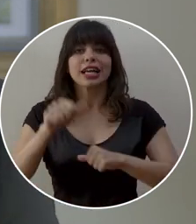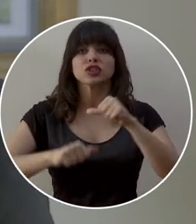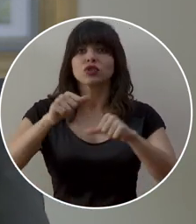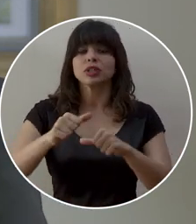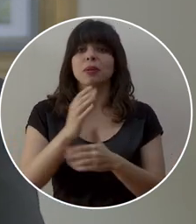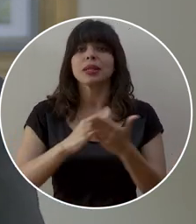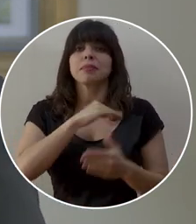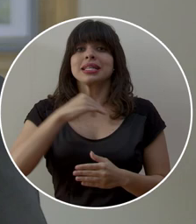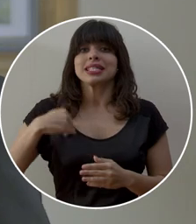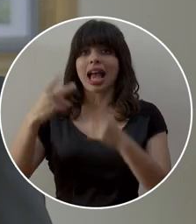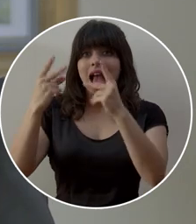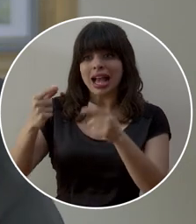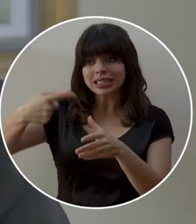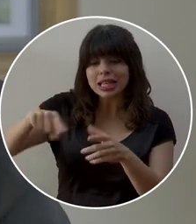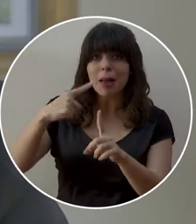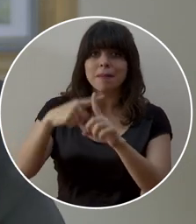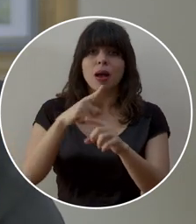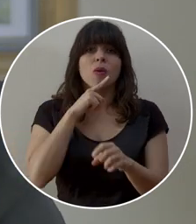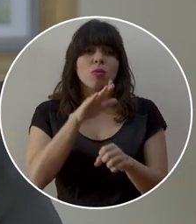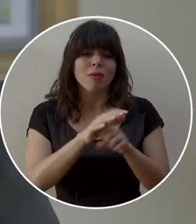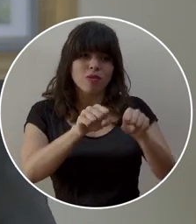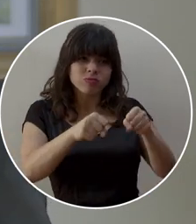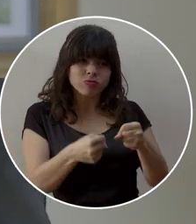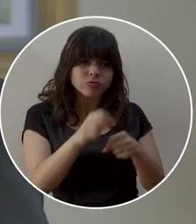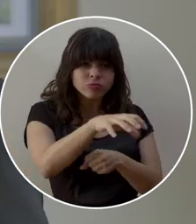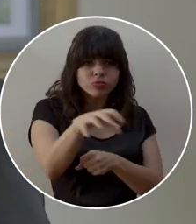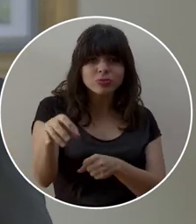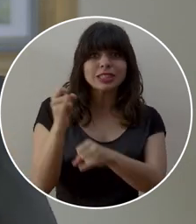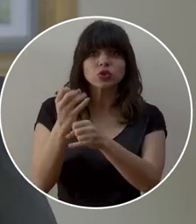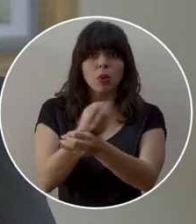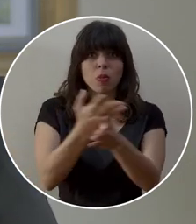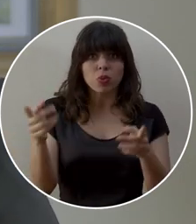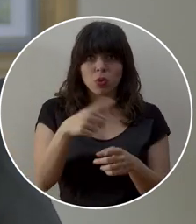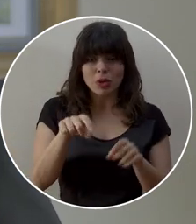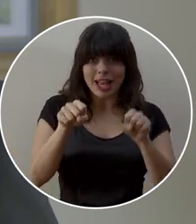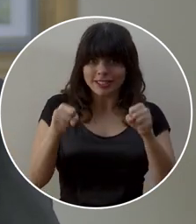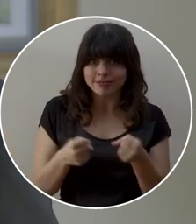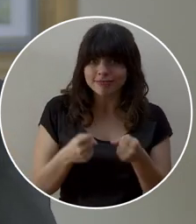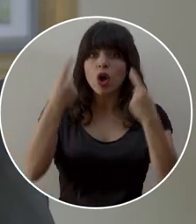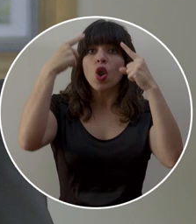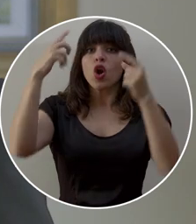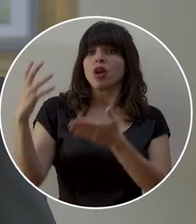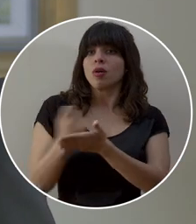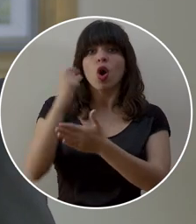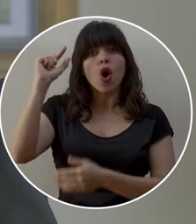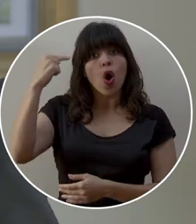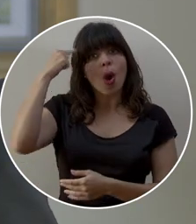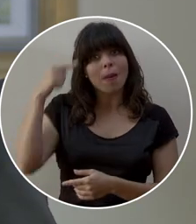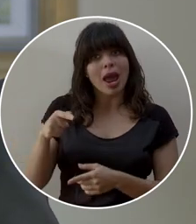del Ministerio de Hacienda y al compromiso de austeridad de las instituciones públicas, logramos que los ingresos del Gobierno